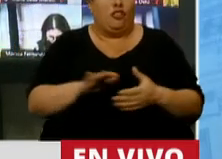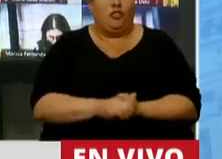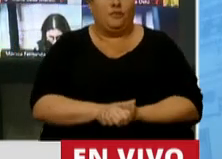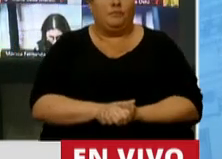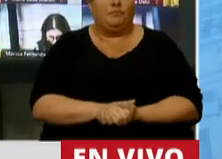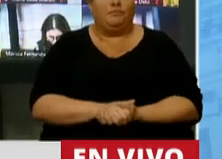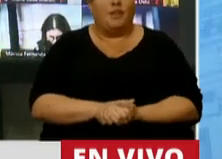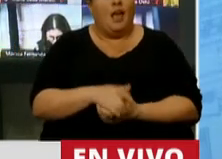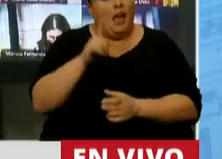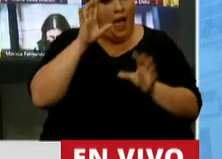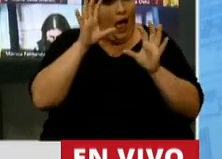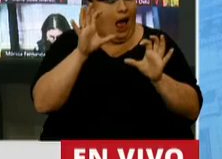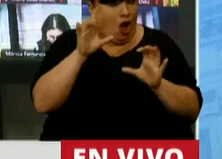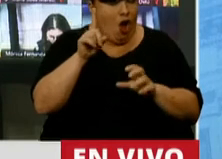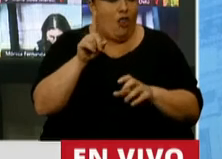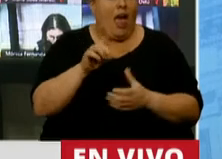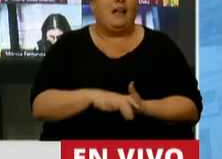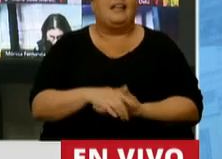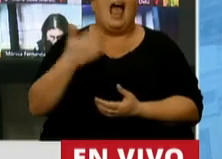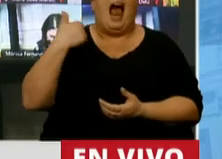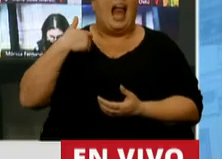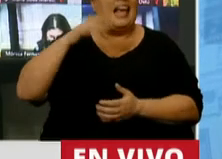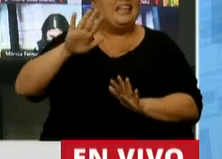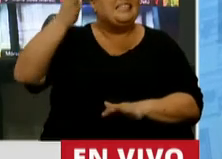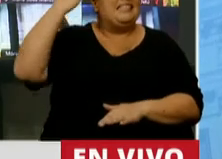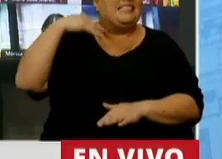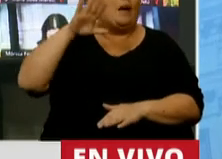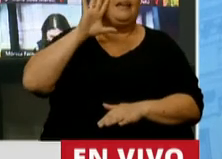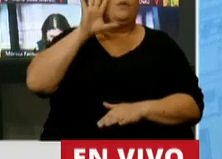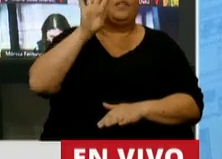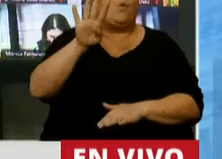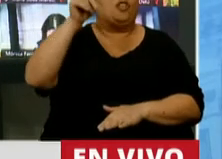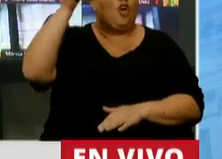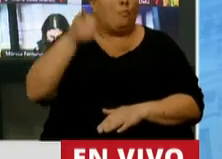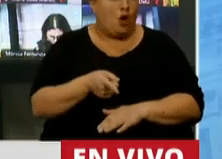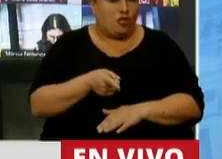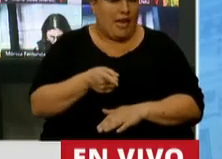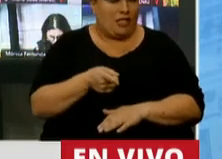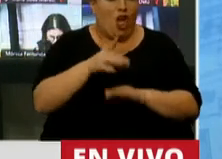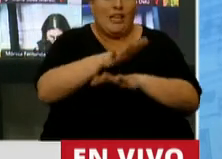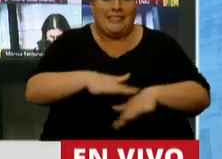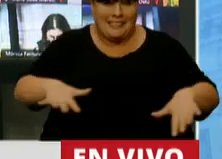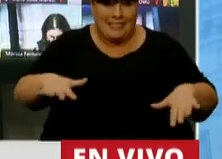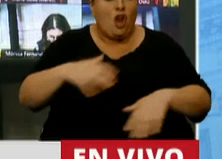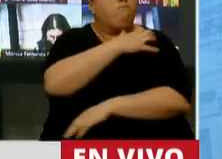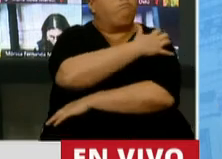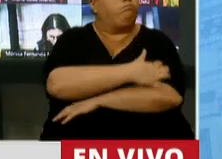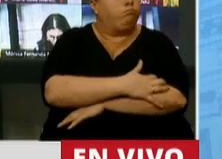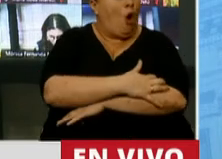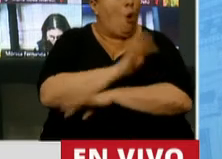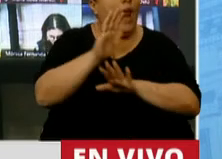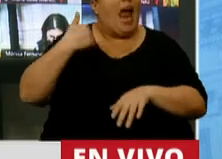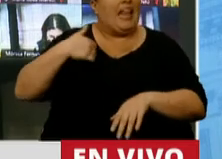Y recordemos que recibimos un país con el 54% de los niños pobres